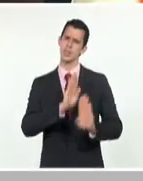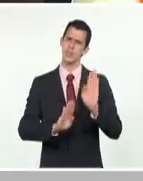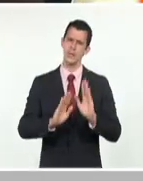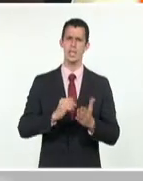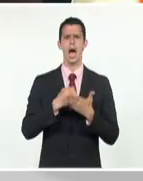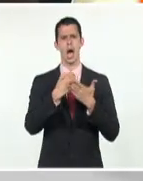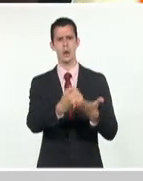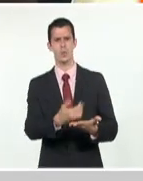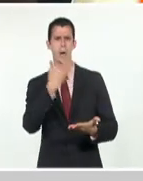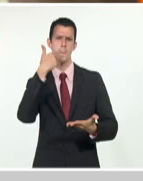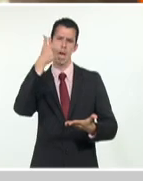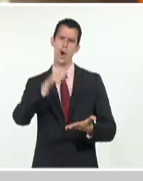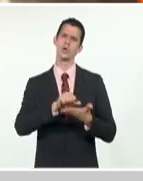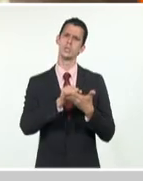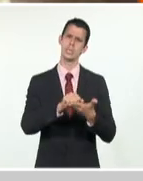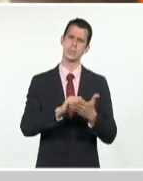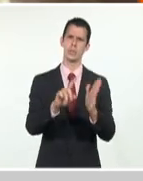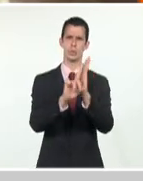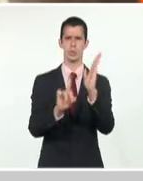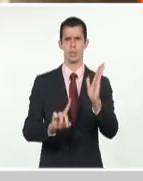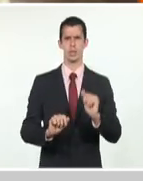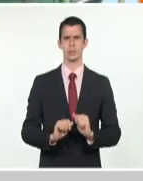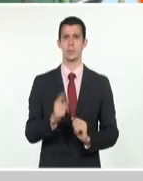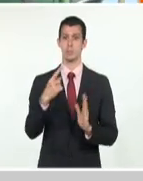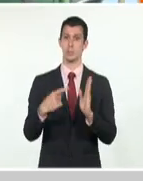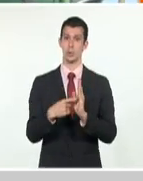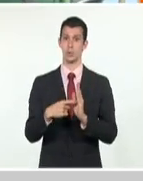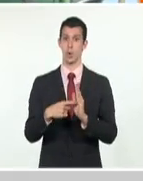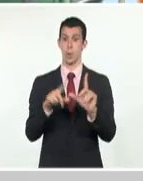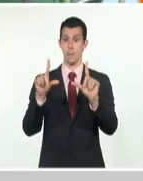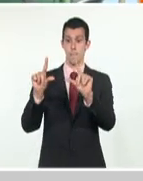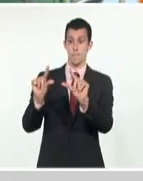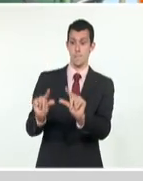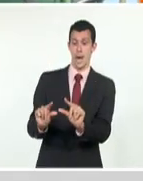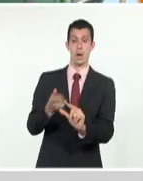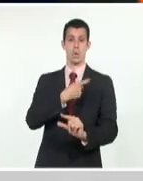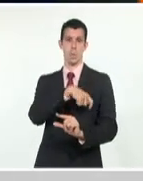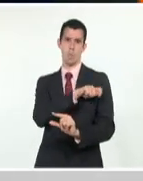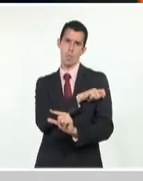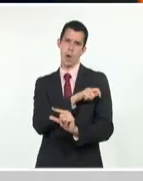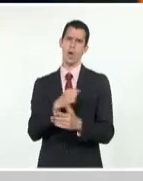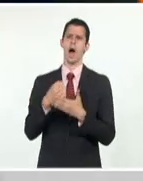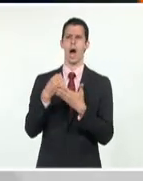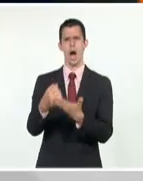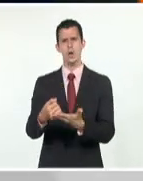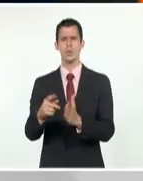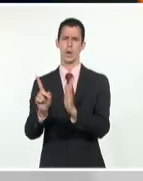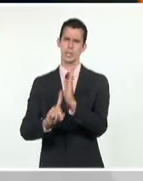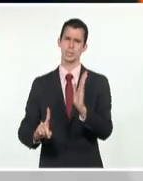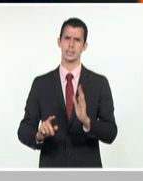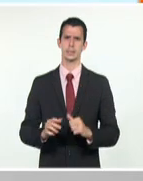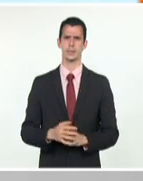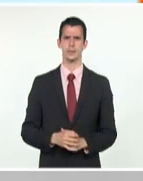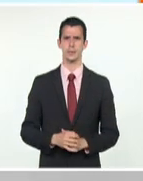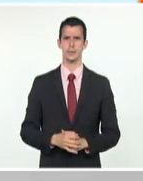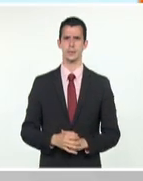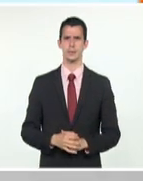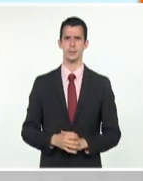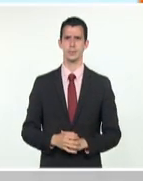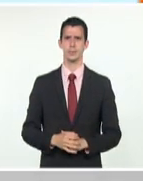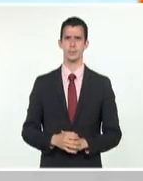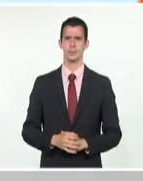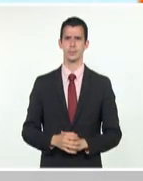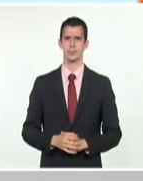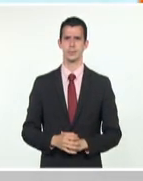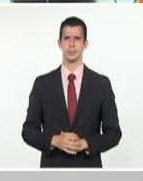restringiendo el consumo en el sector público. La población no tiene ninguna medida de tipo restrictivo para el consumo de electricidad